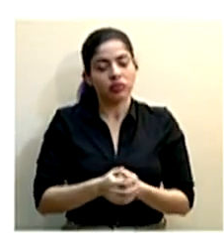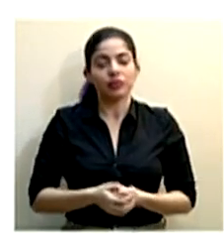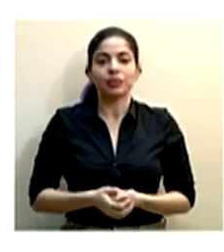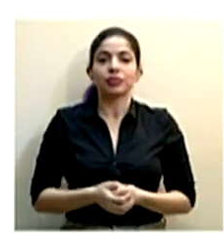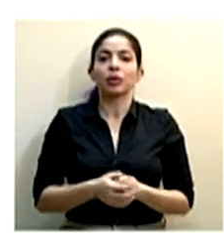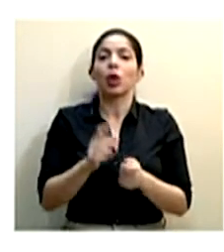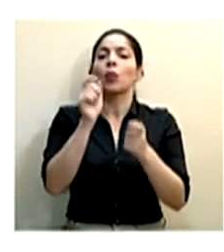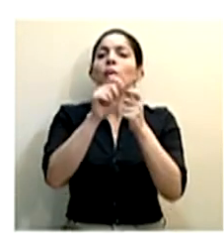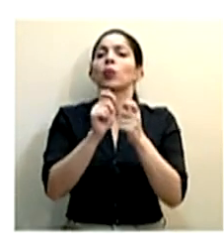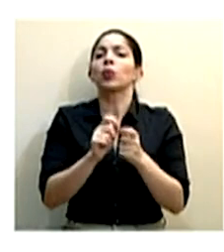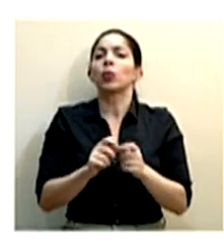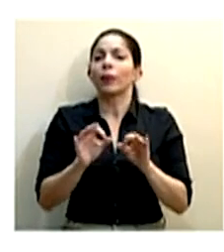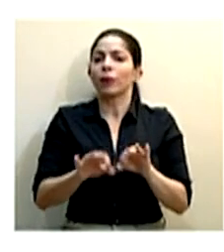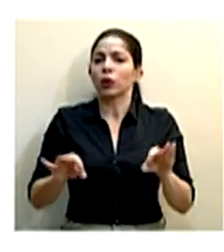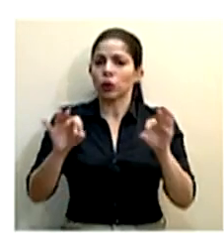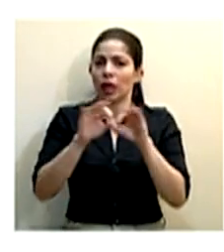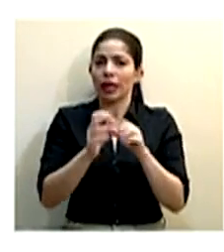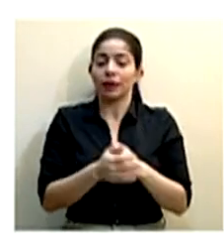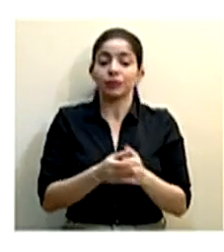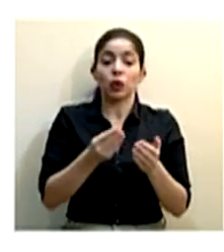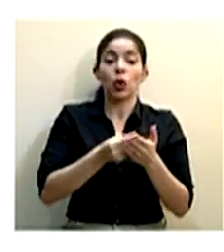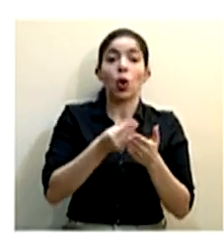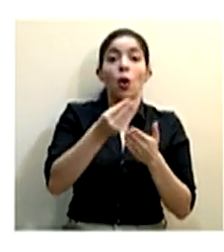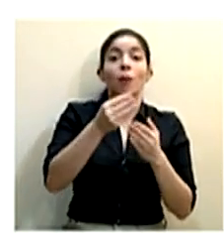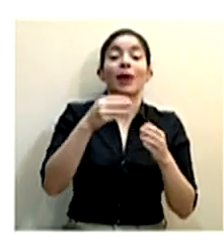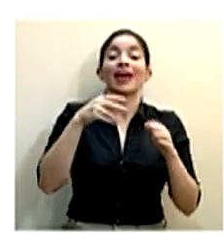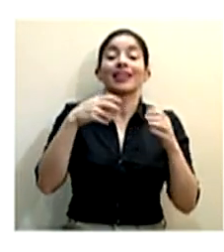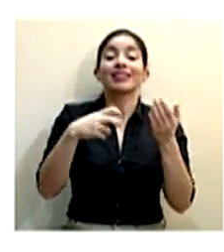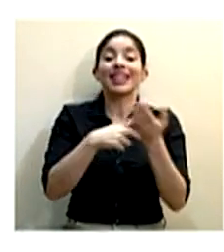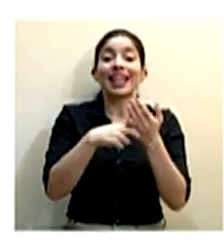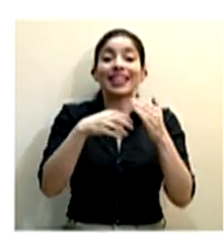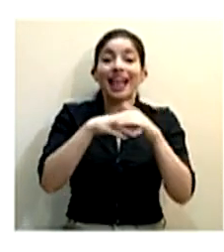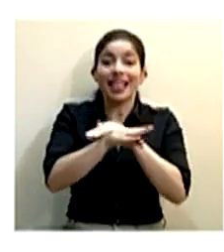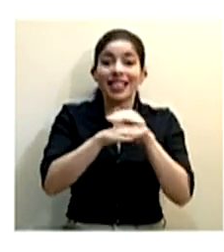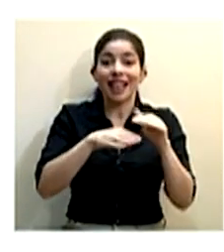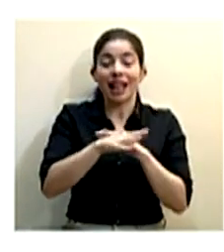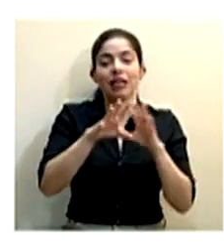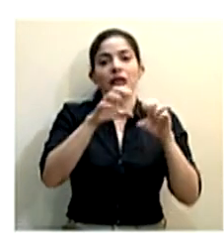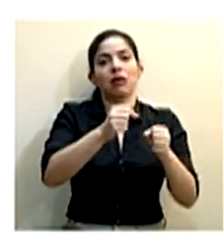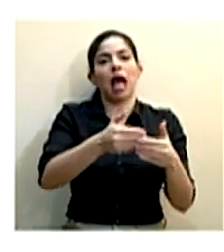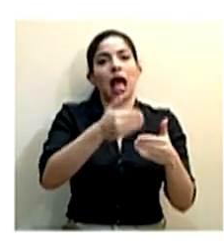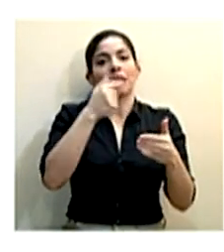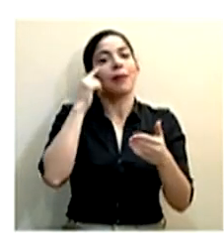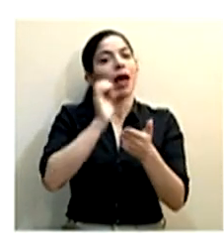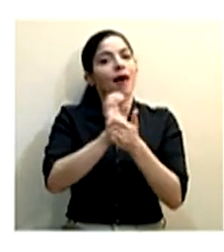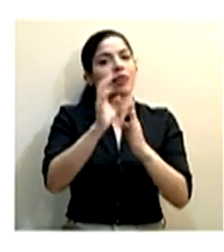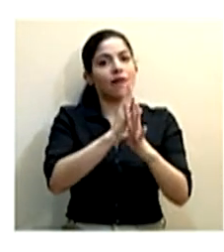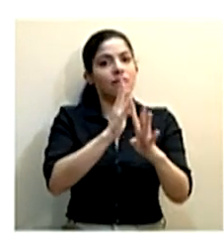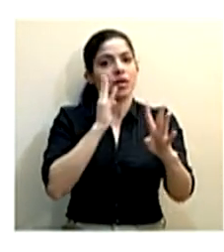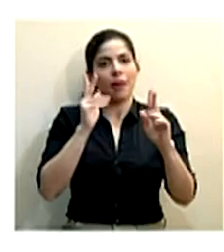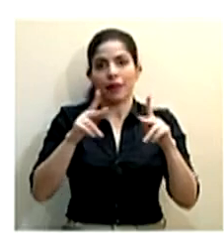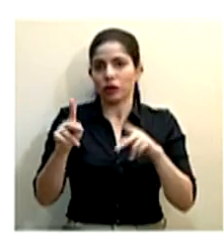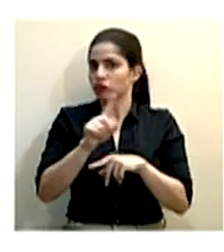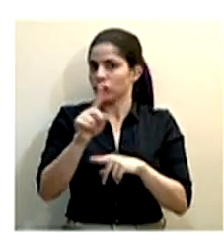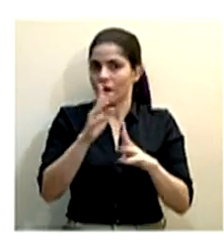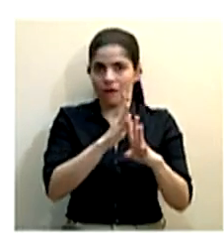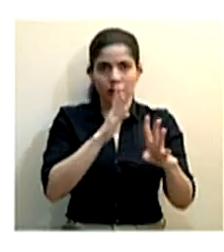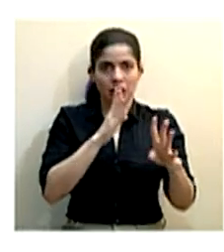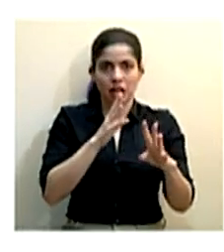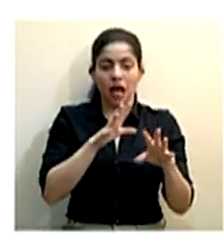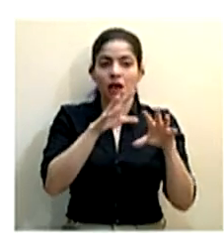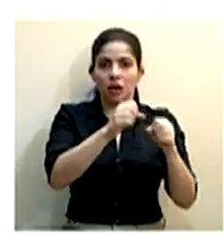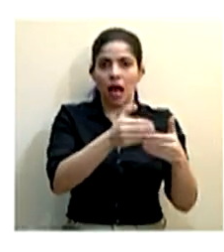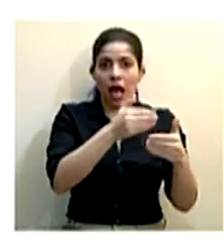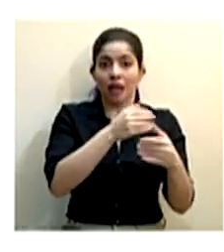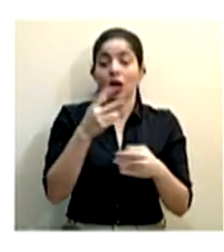Puntos importantes. La compra previa de entradas debe ser obligatoria para evitar filas y conglomerados de personas. En el caso de